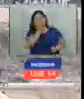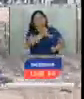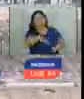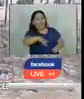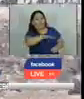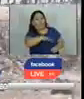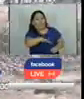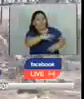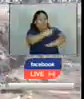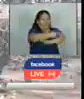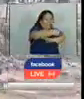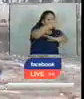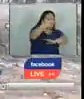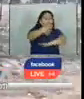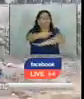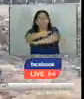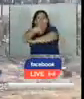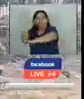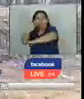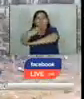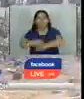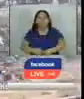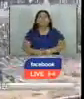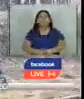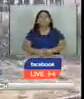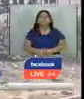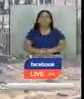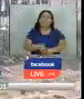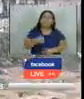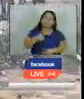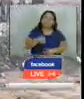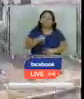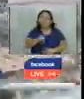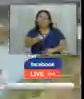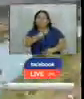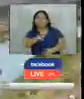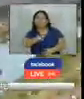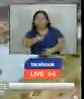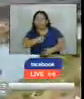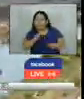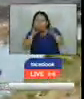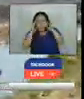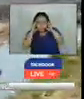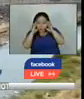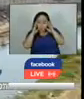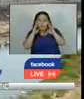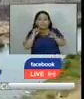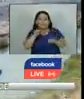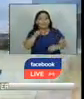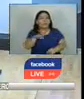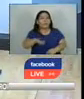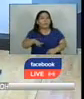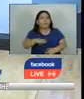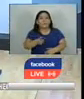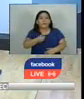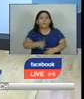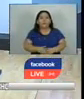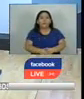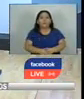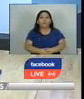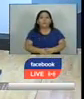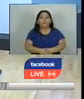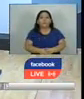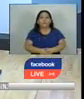los hechos las fronteras Ernesto vamos a estar pendientes de esta situación por supuesto de las imágenes también que tú